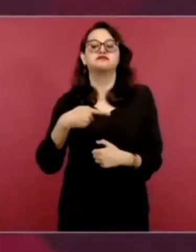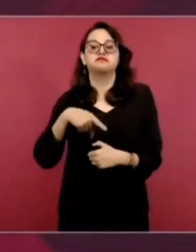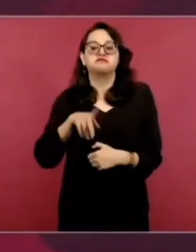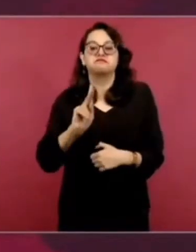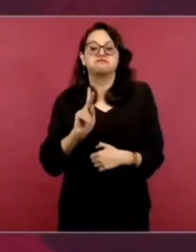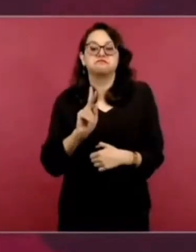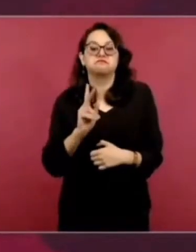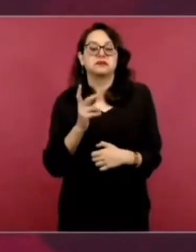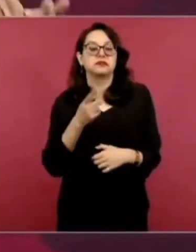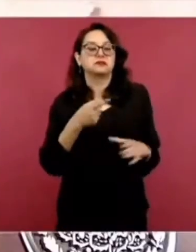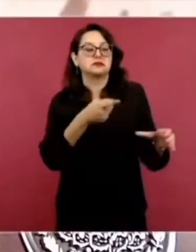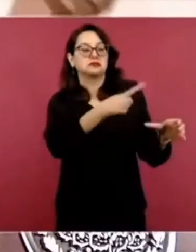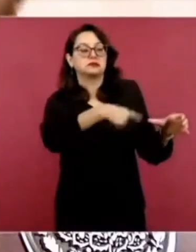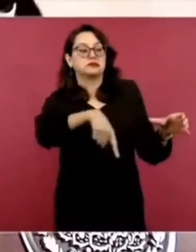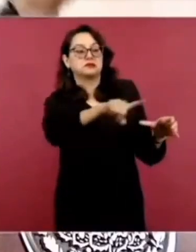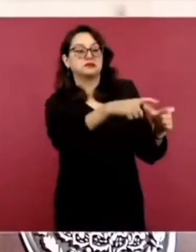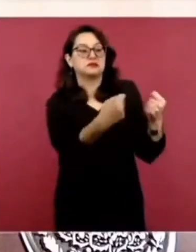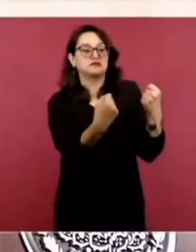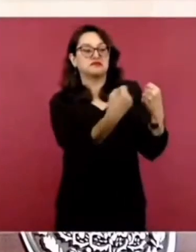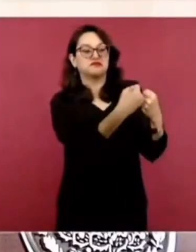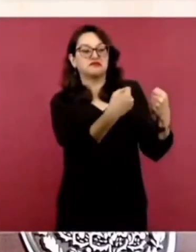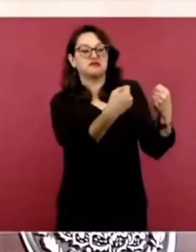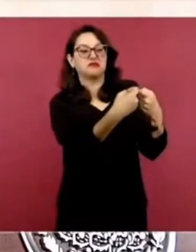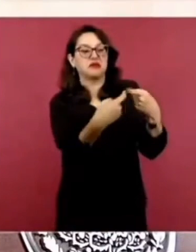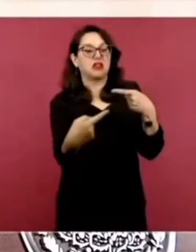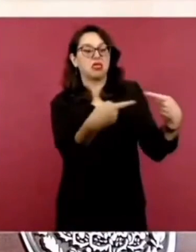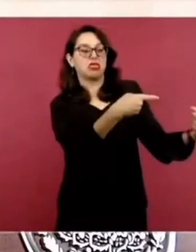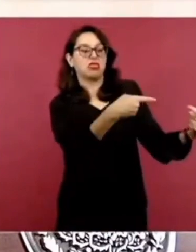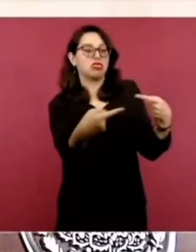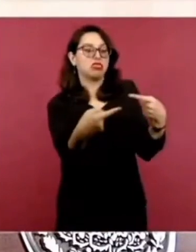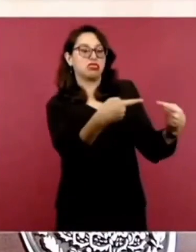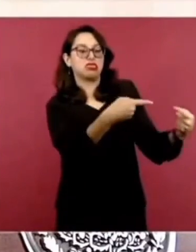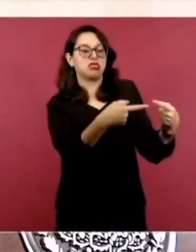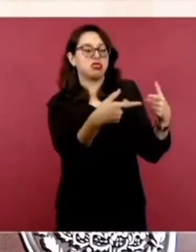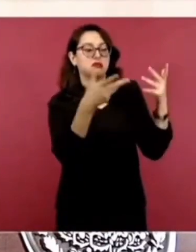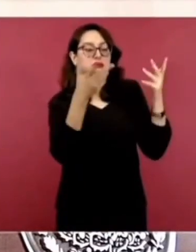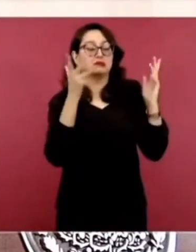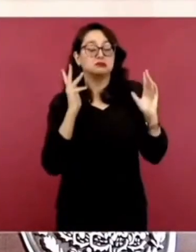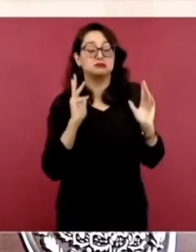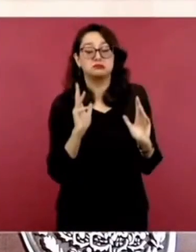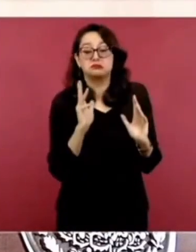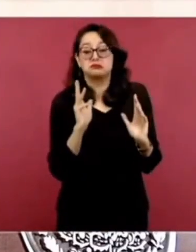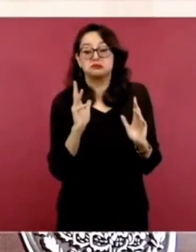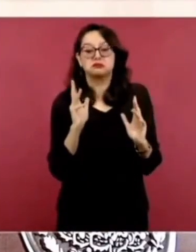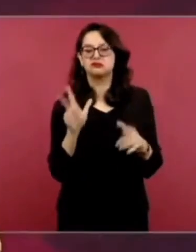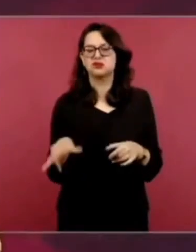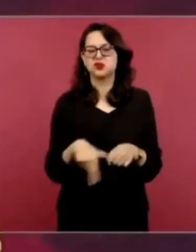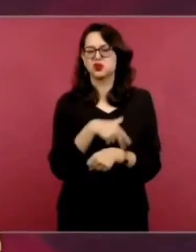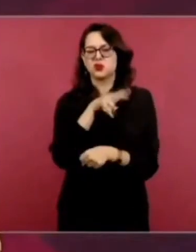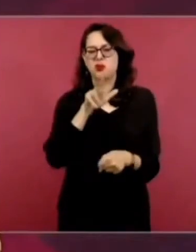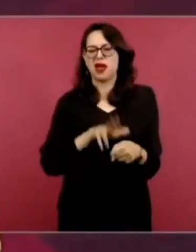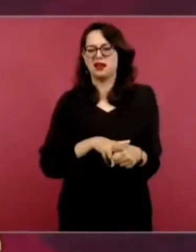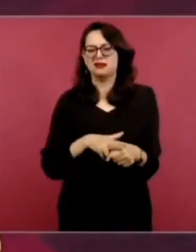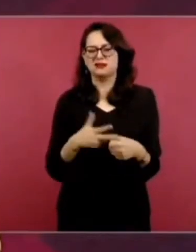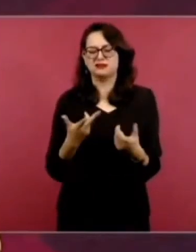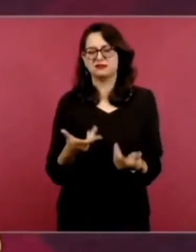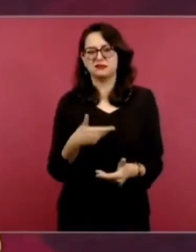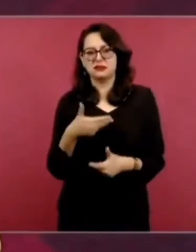hay confrontación, que también es consustancial a la democracia, no debe de alarmarnos.